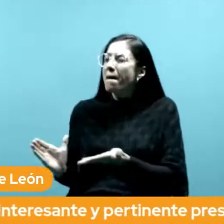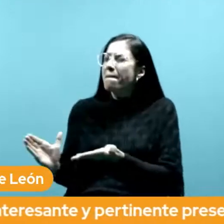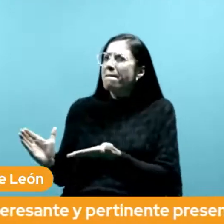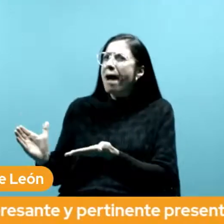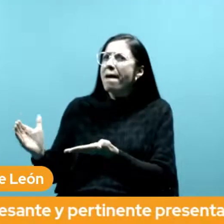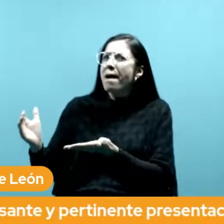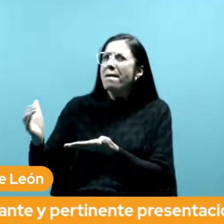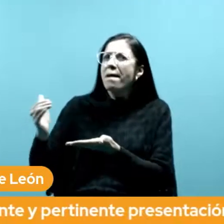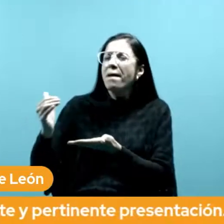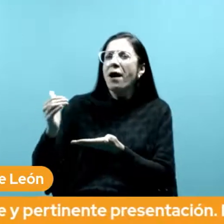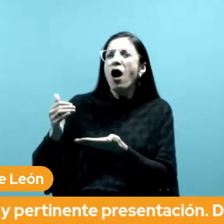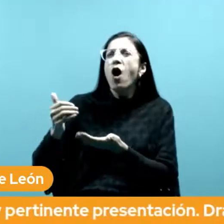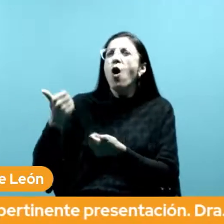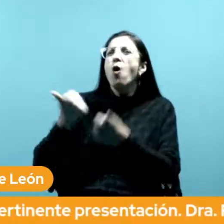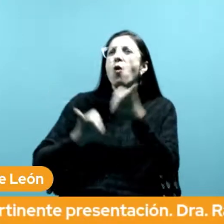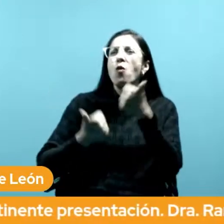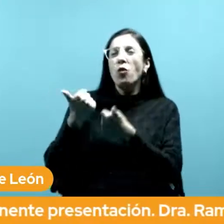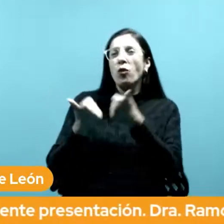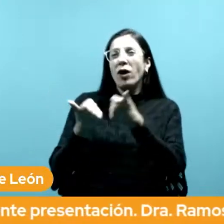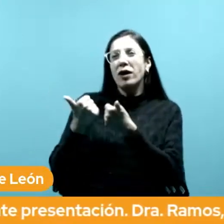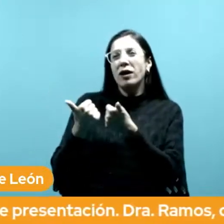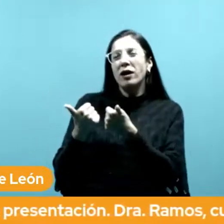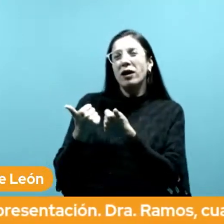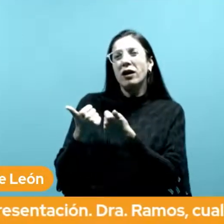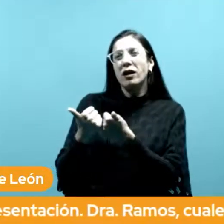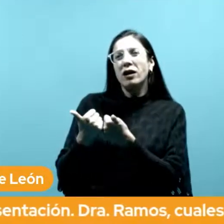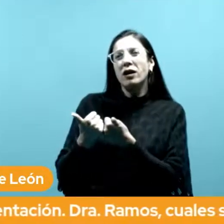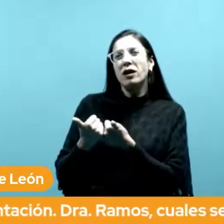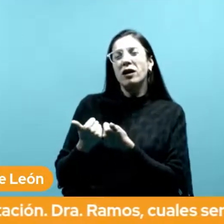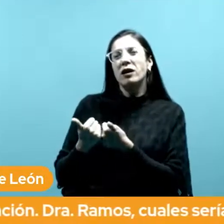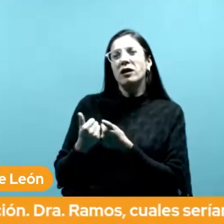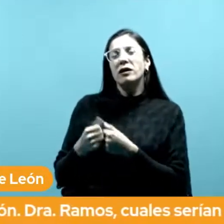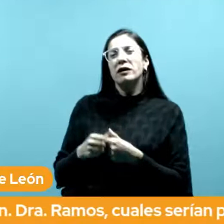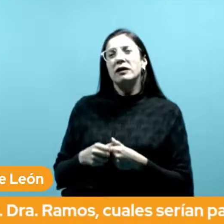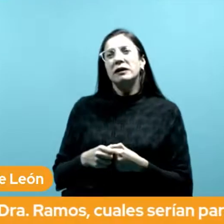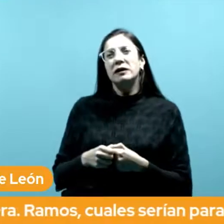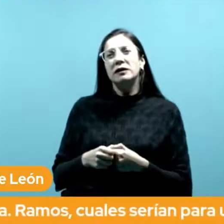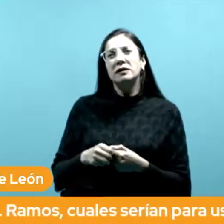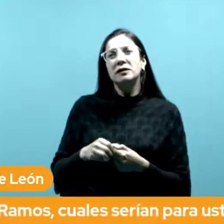cuáles son tengo a ver